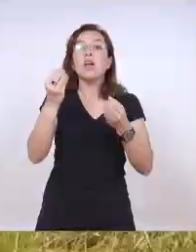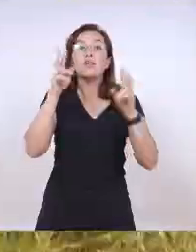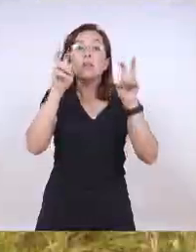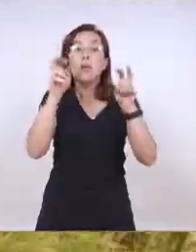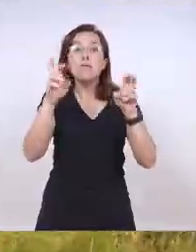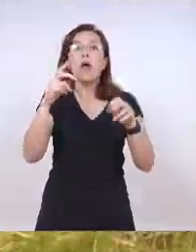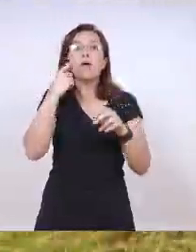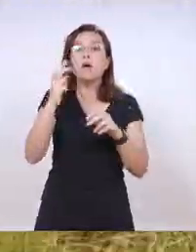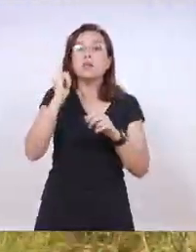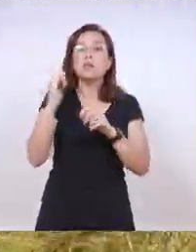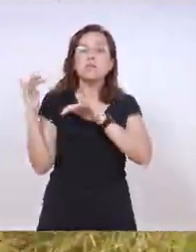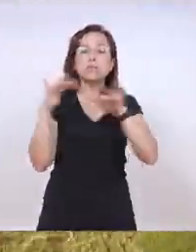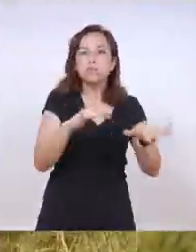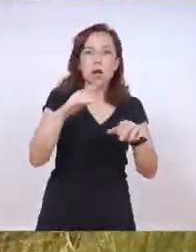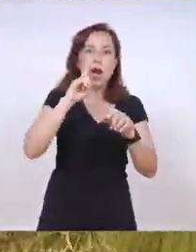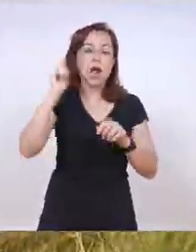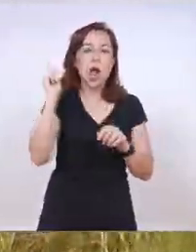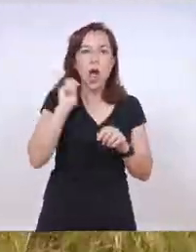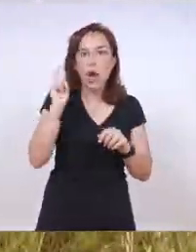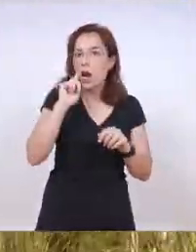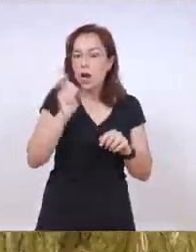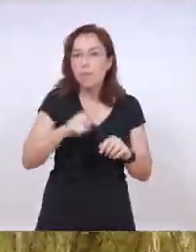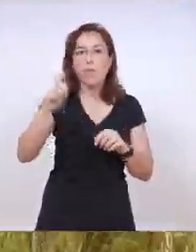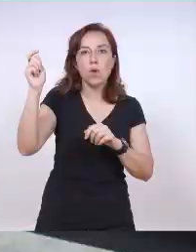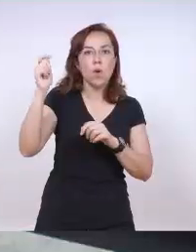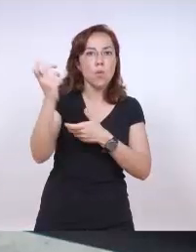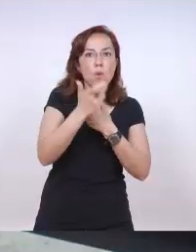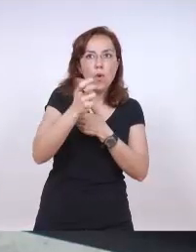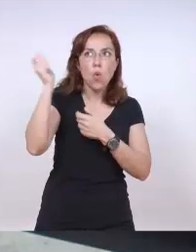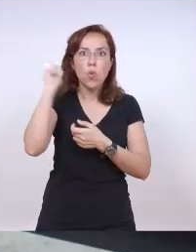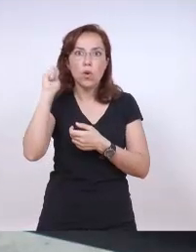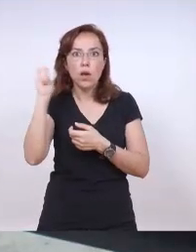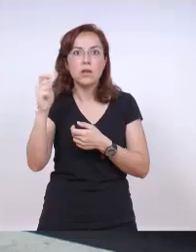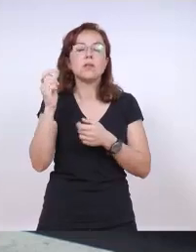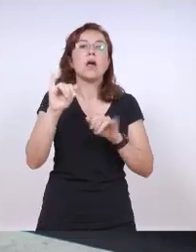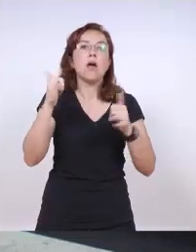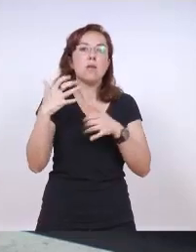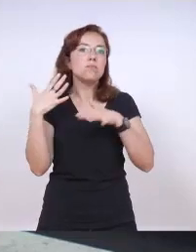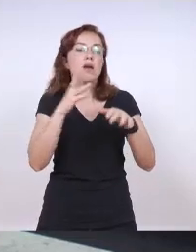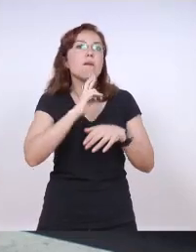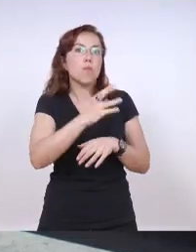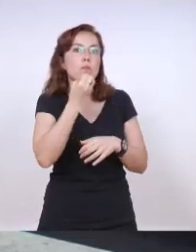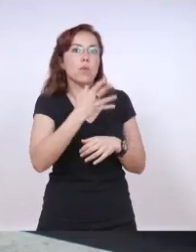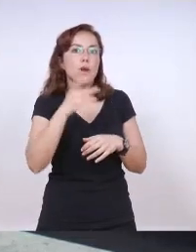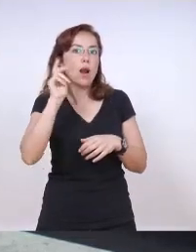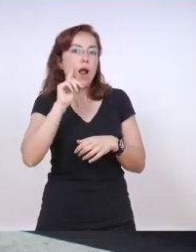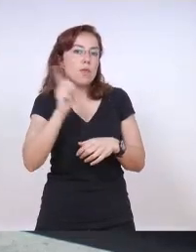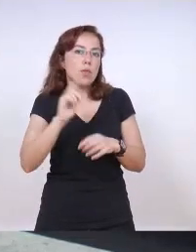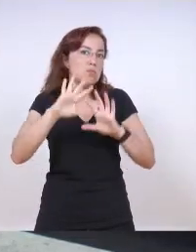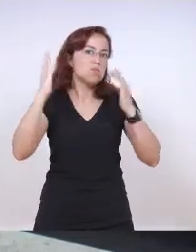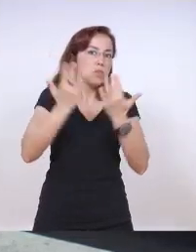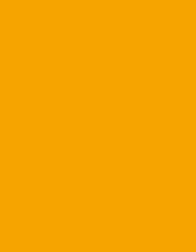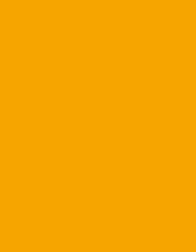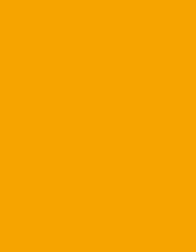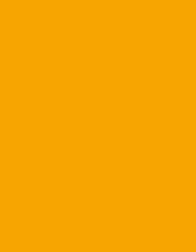se va a tratar de los temas de respuesta porque todos ellos han sido respondidos de una u otra forma a los eventos adversos de esta naturaleza que se han generado a lo largo del